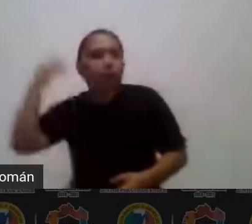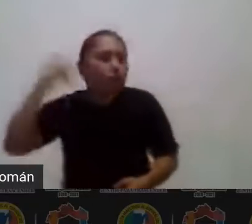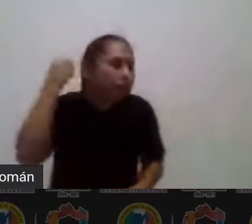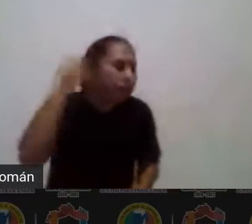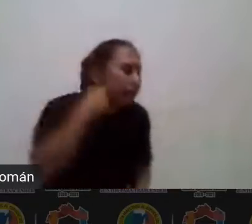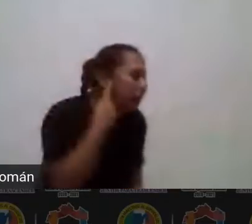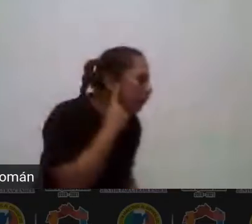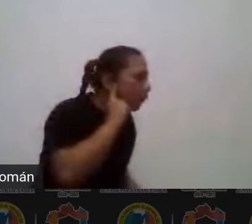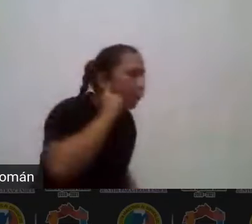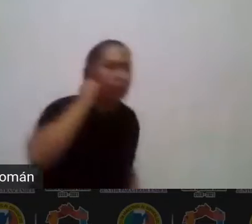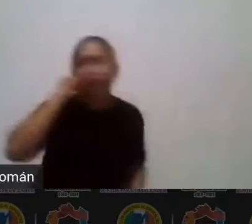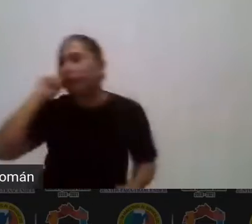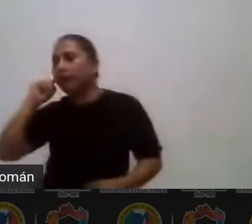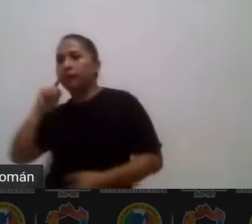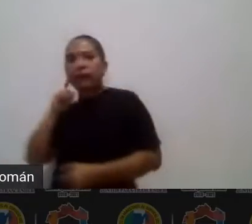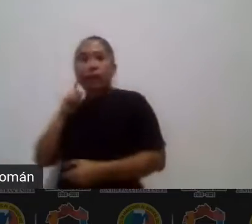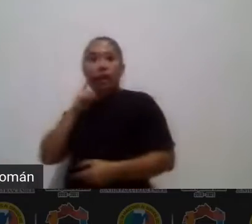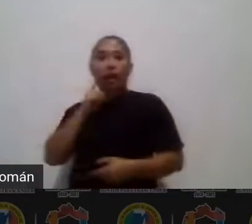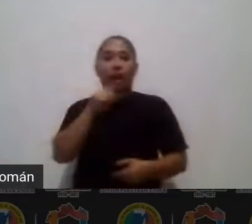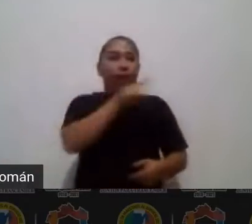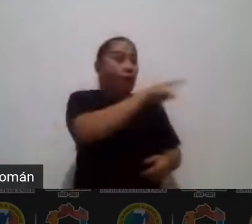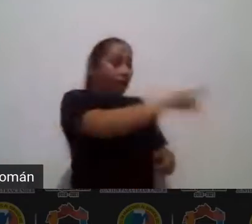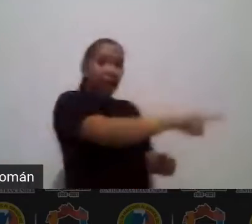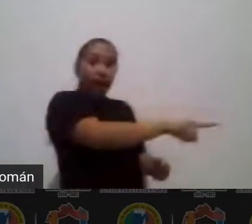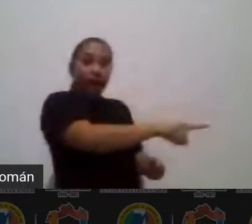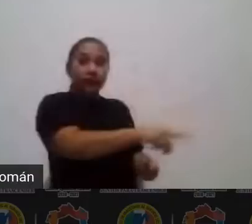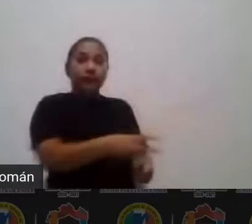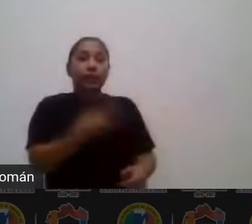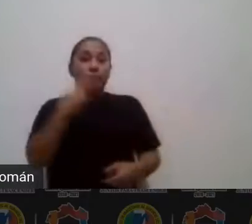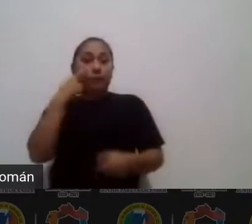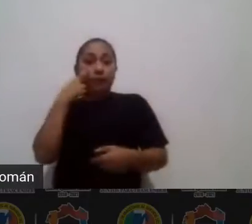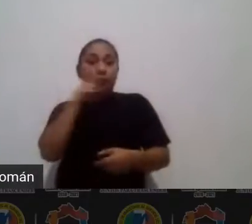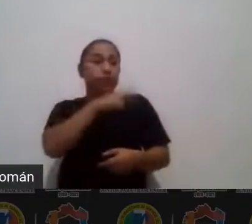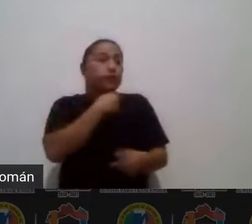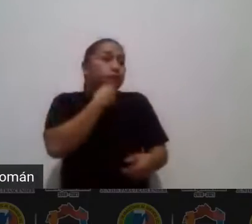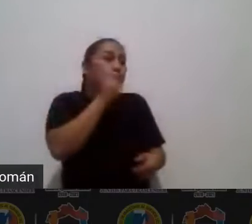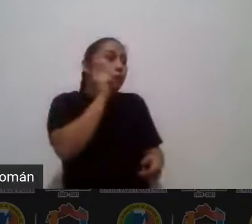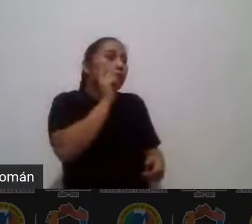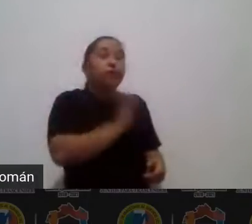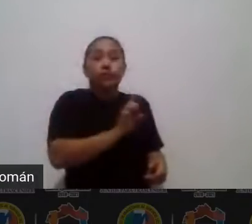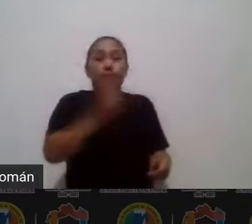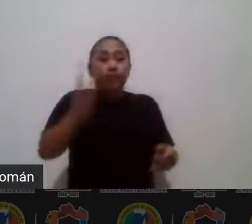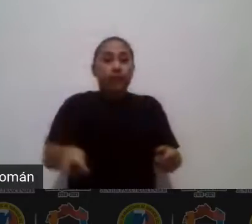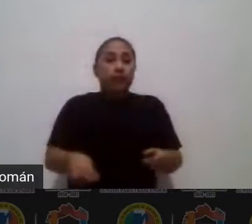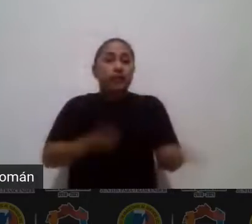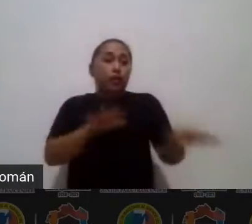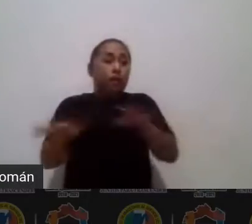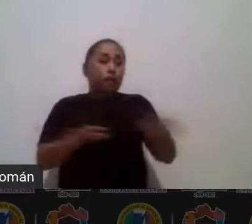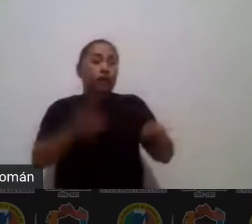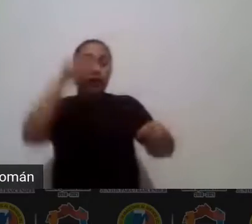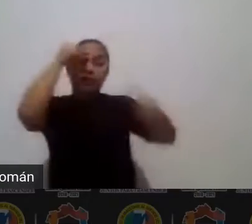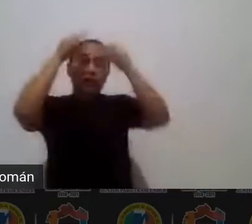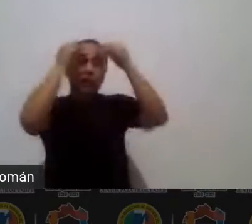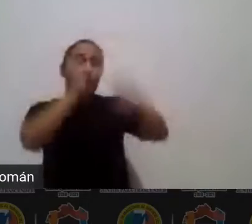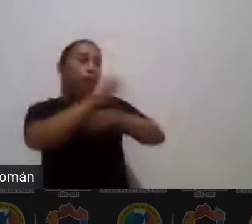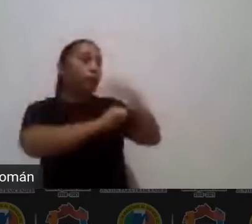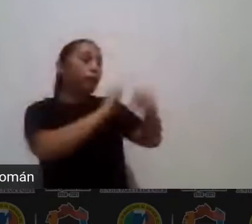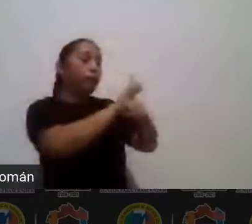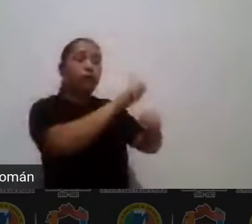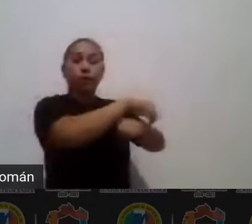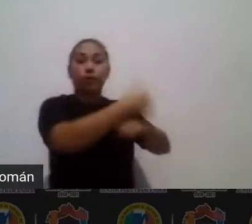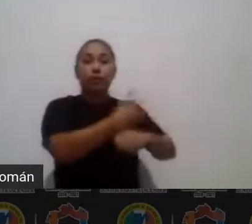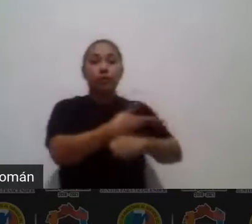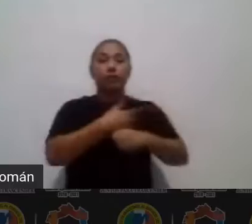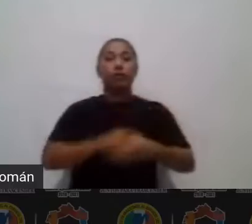esa característica de los niños es la esencia misma del aprendizaje basado en fenómenos ok promueven la multidisciplina